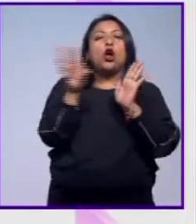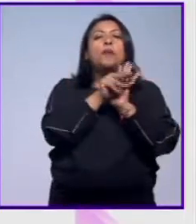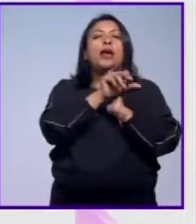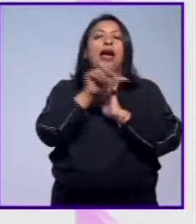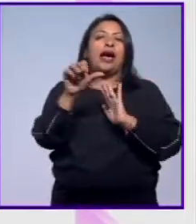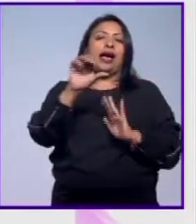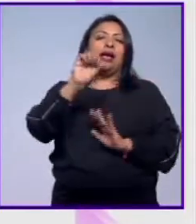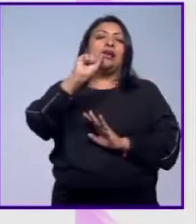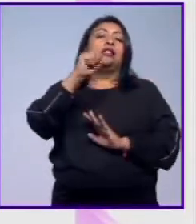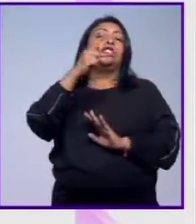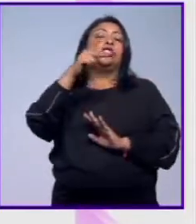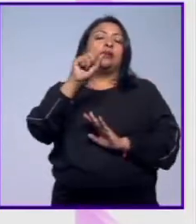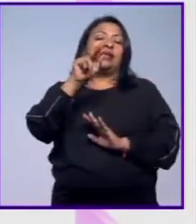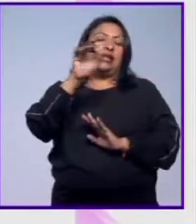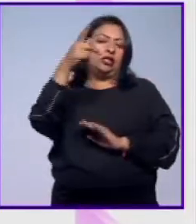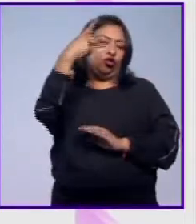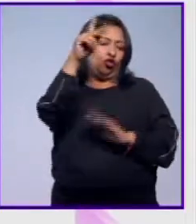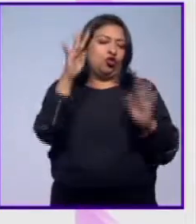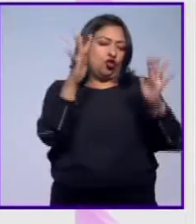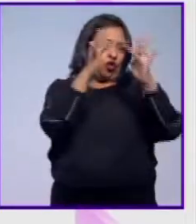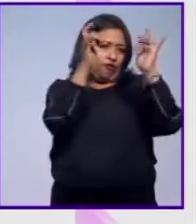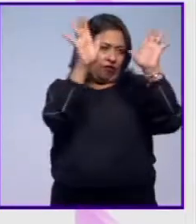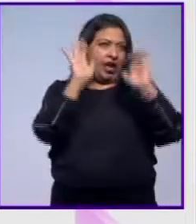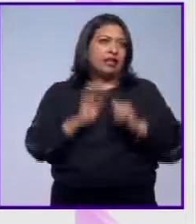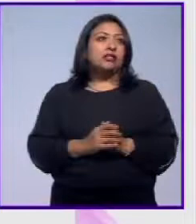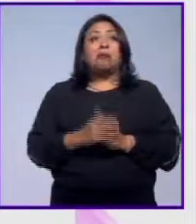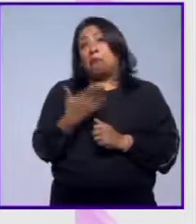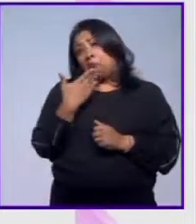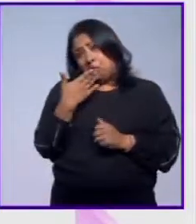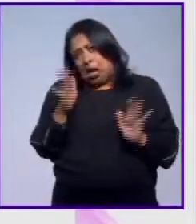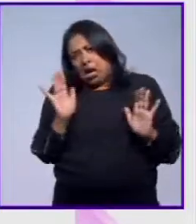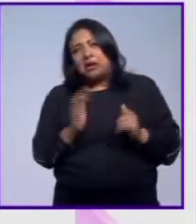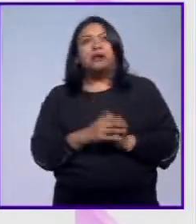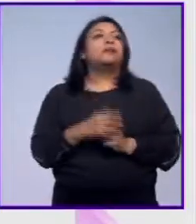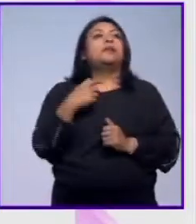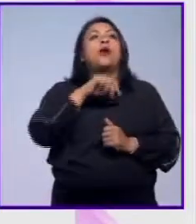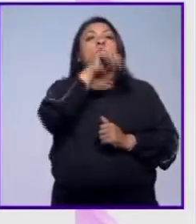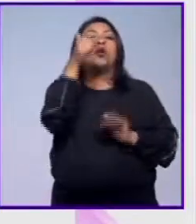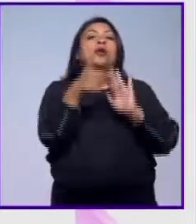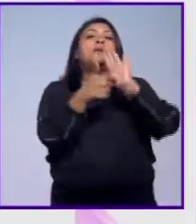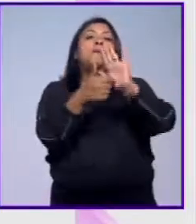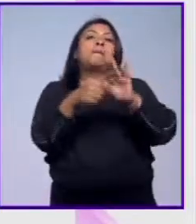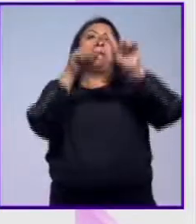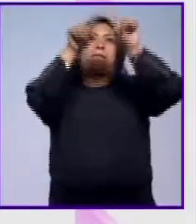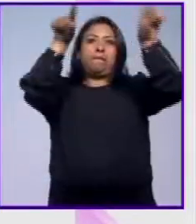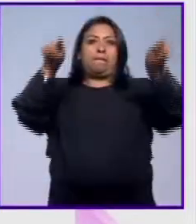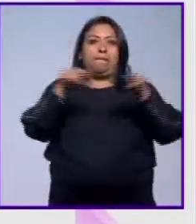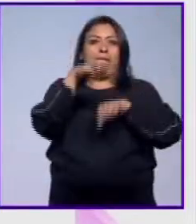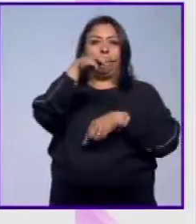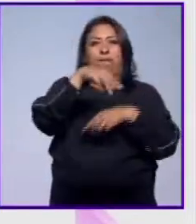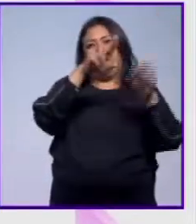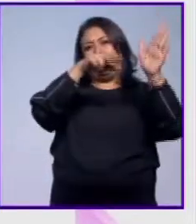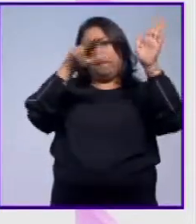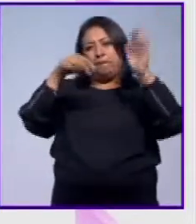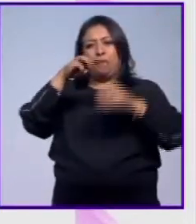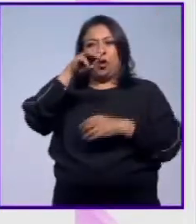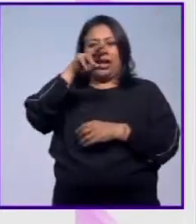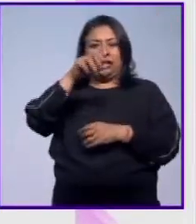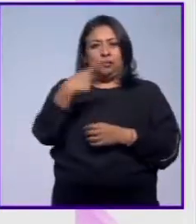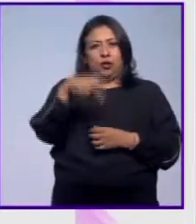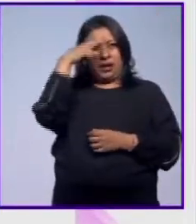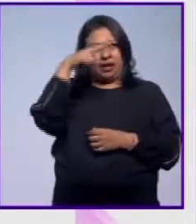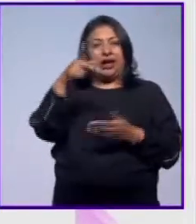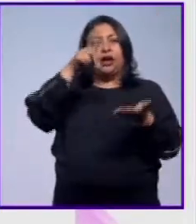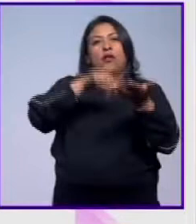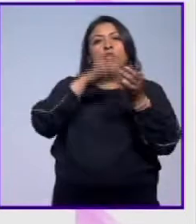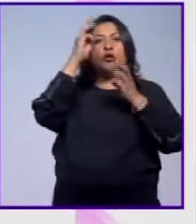los Champs Célices. Y bueno... Algo le salió bien, ¿no? Ahí tenemos una muestra también del muralismo mexicano, fundamental, como parte del Museo